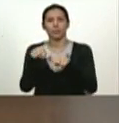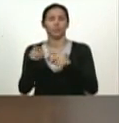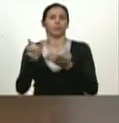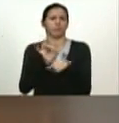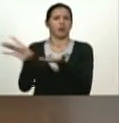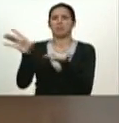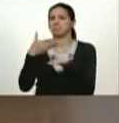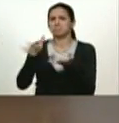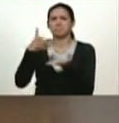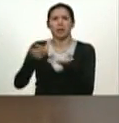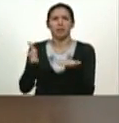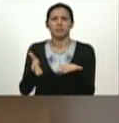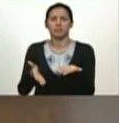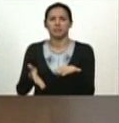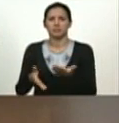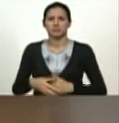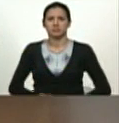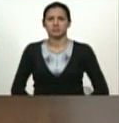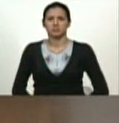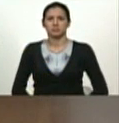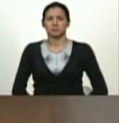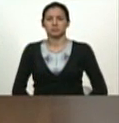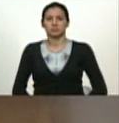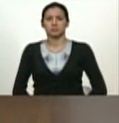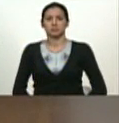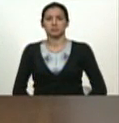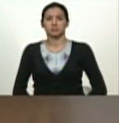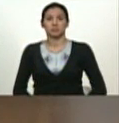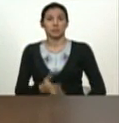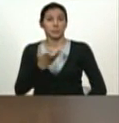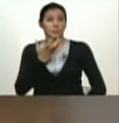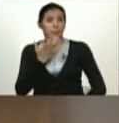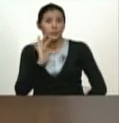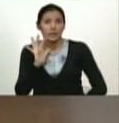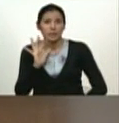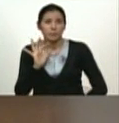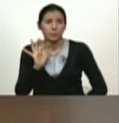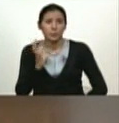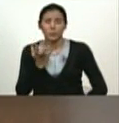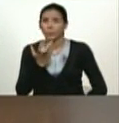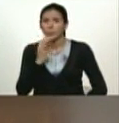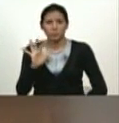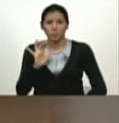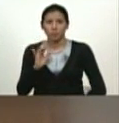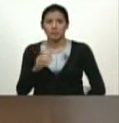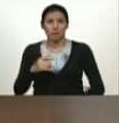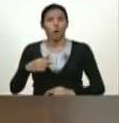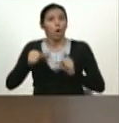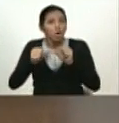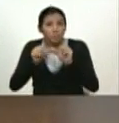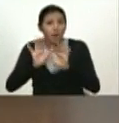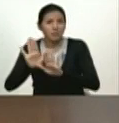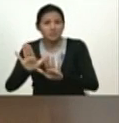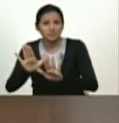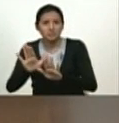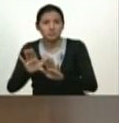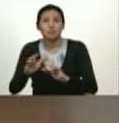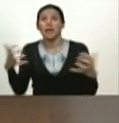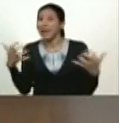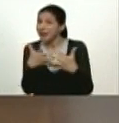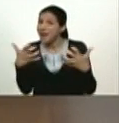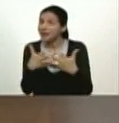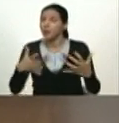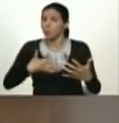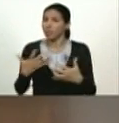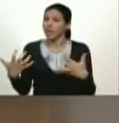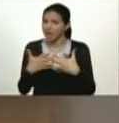llevarían a este país a una guerra, porque el pueblo no se va a dejar, ni nuestros soldados se van